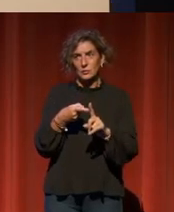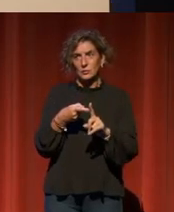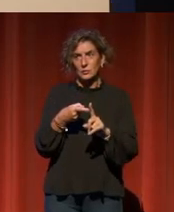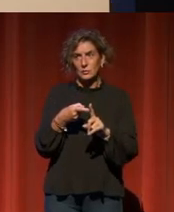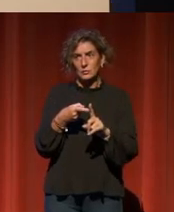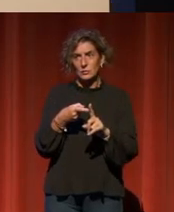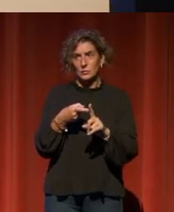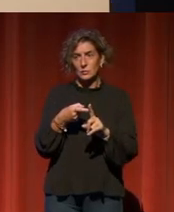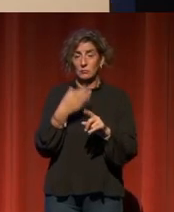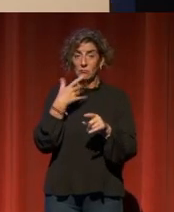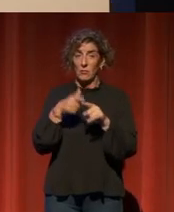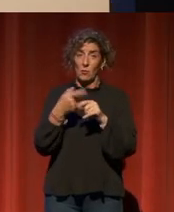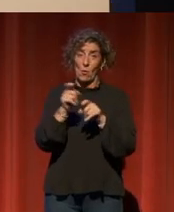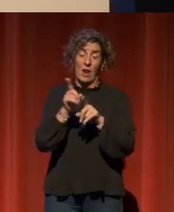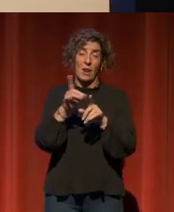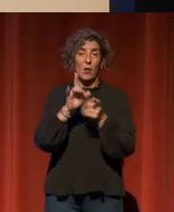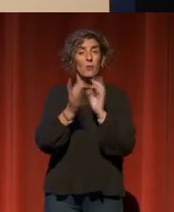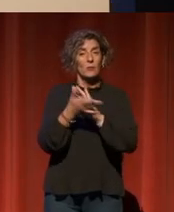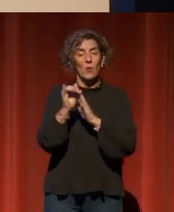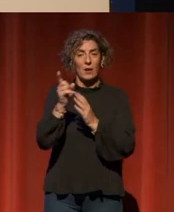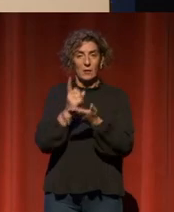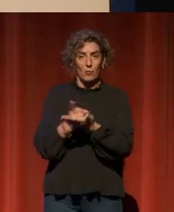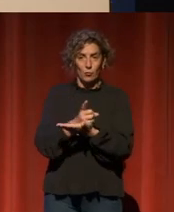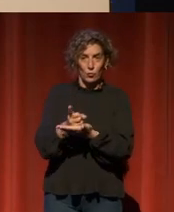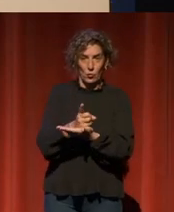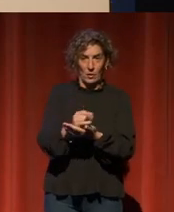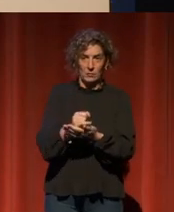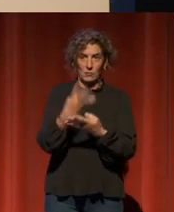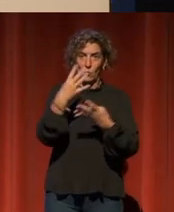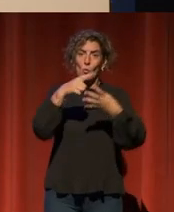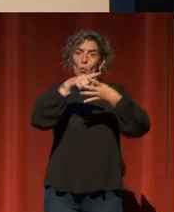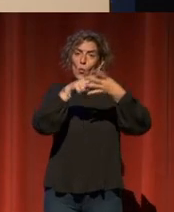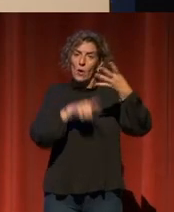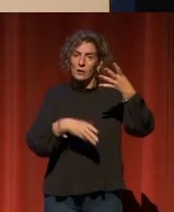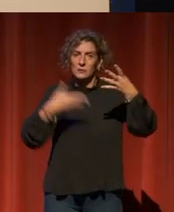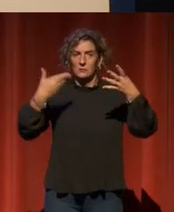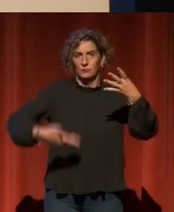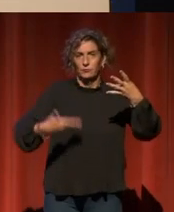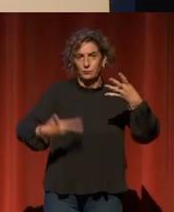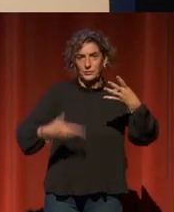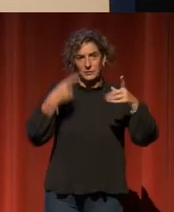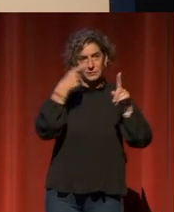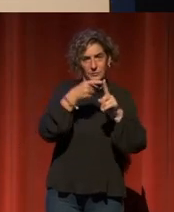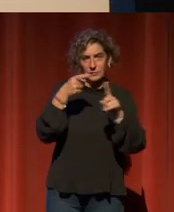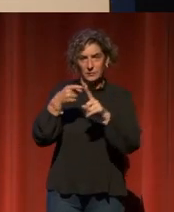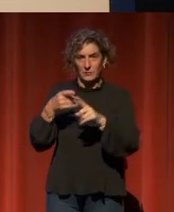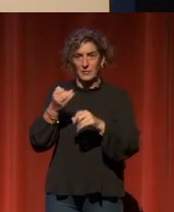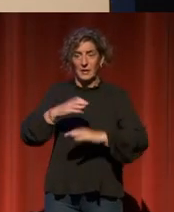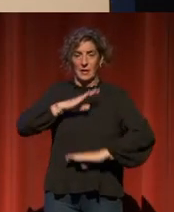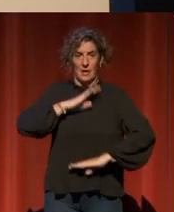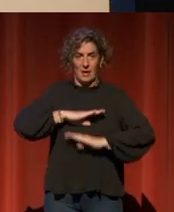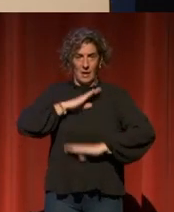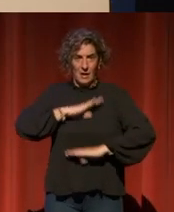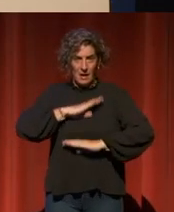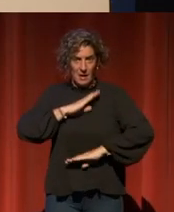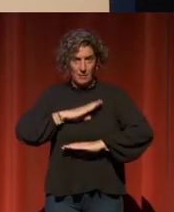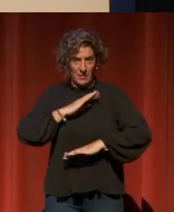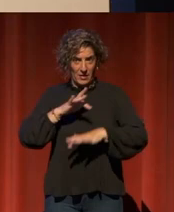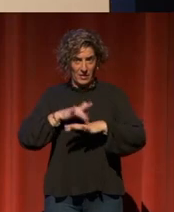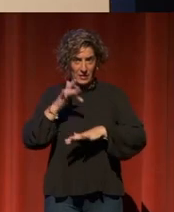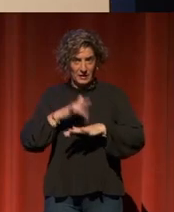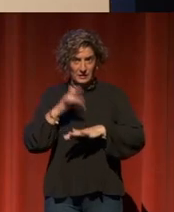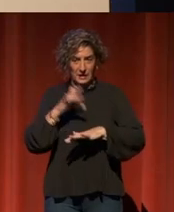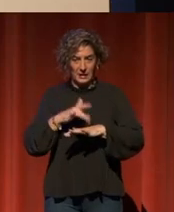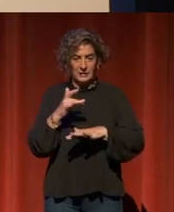en una brújula porque eran cuatro grandes aspectos, que eran las capacidades digitales